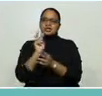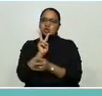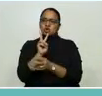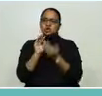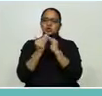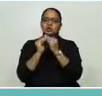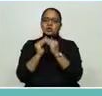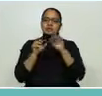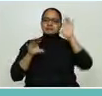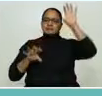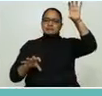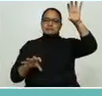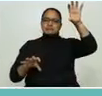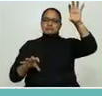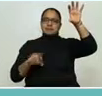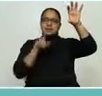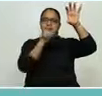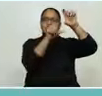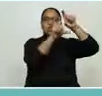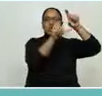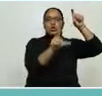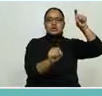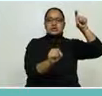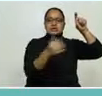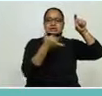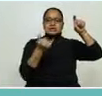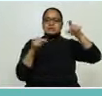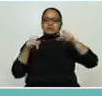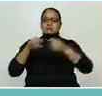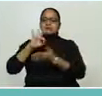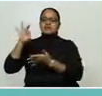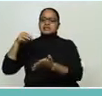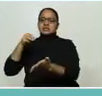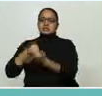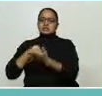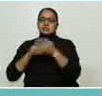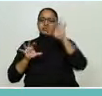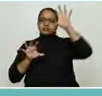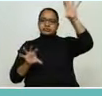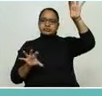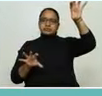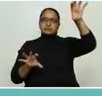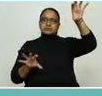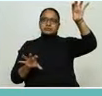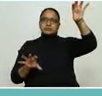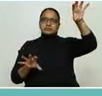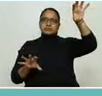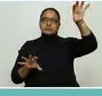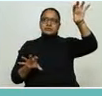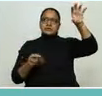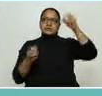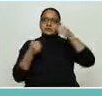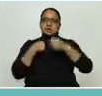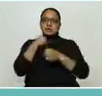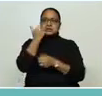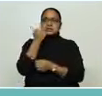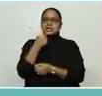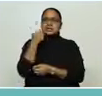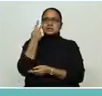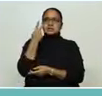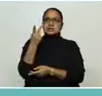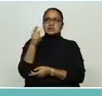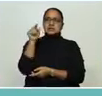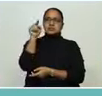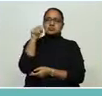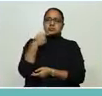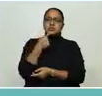más complicadas es donde nosotros hemos confirmado más. Quisiera que me pusieran Choluteca porque es